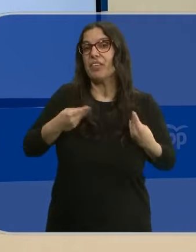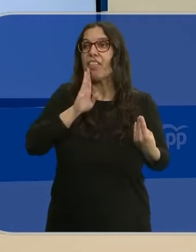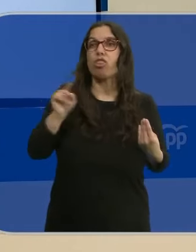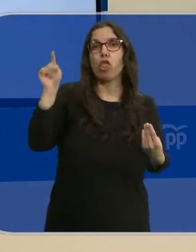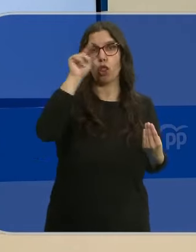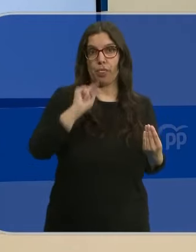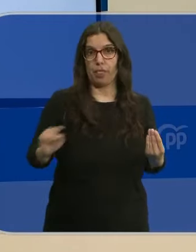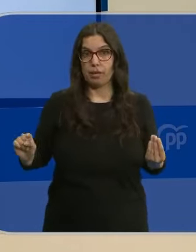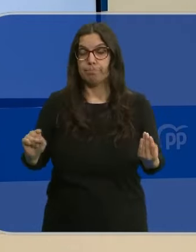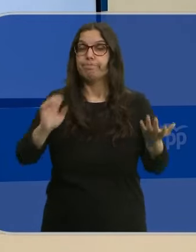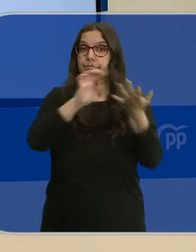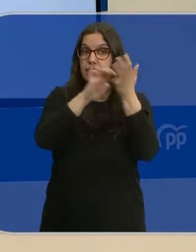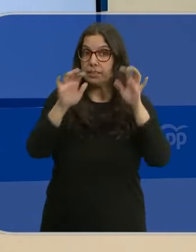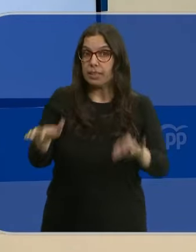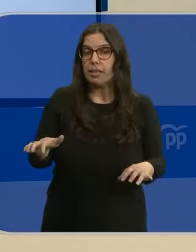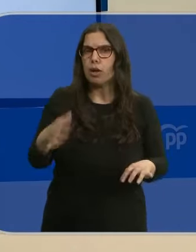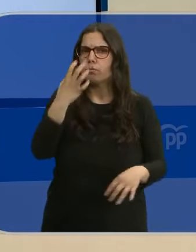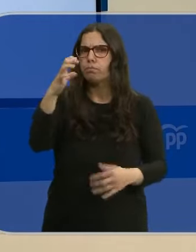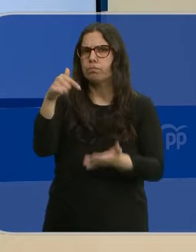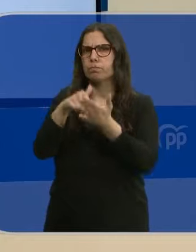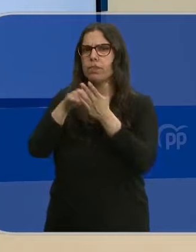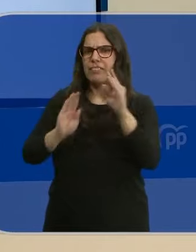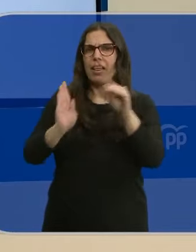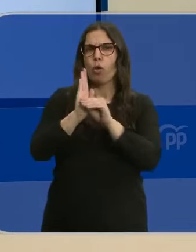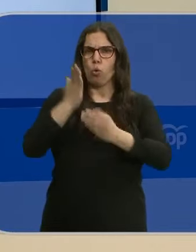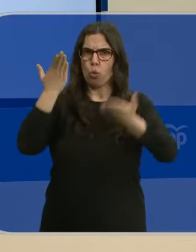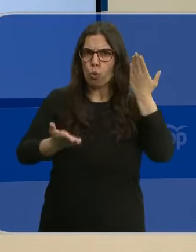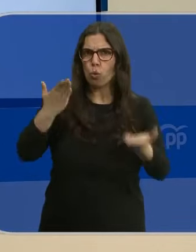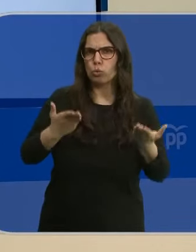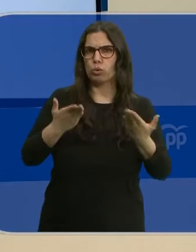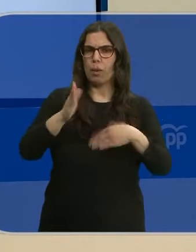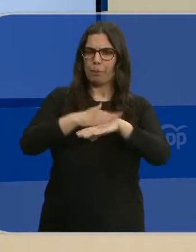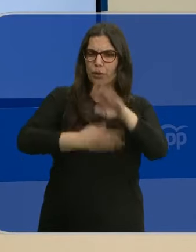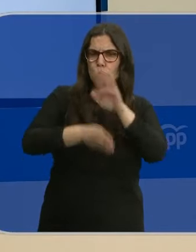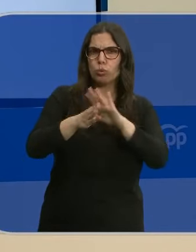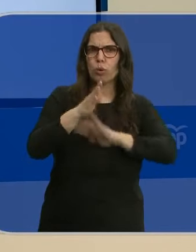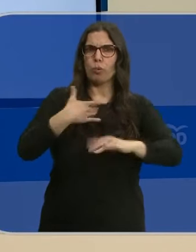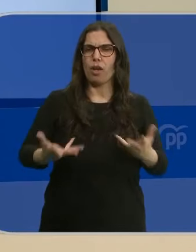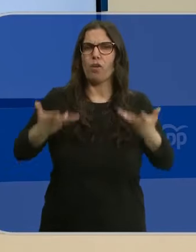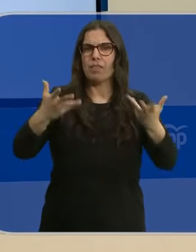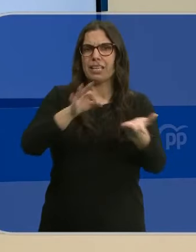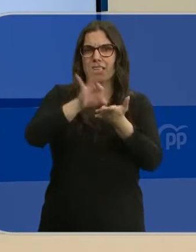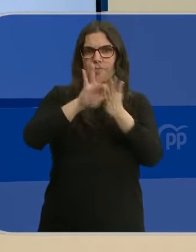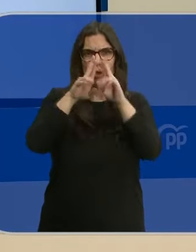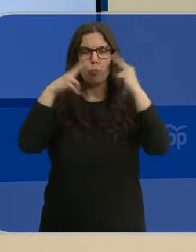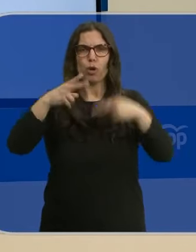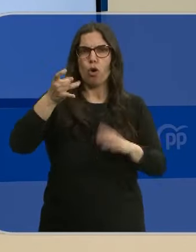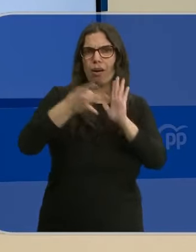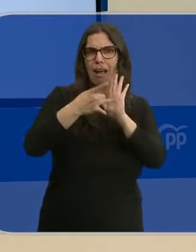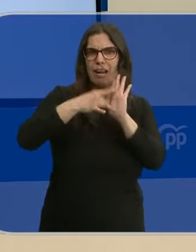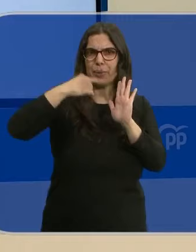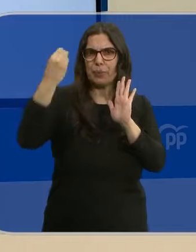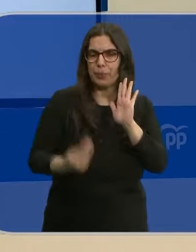donde residan. Castilla y León reclaman una financiación justa para seguir prestando unos servicios públicos de calidad,